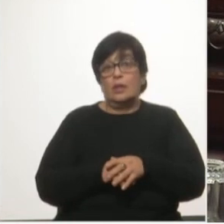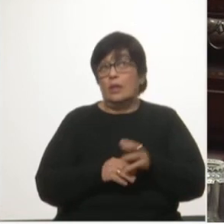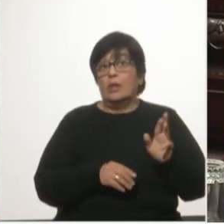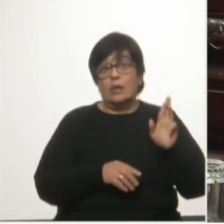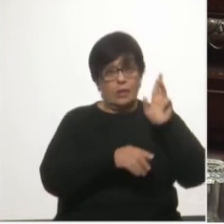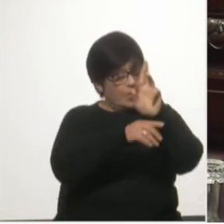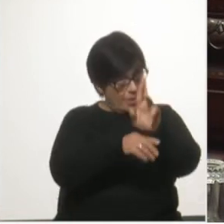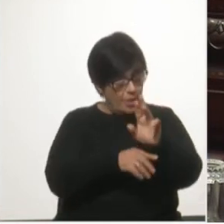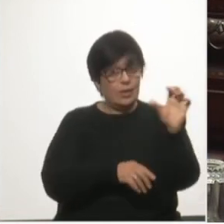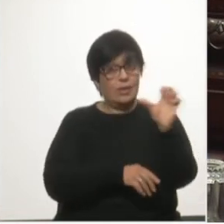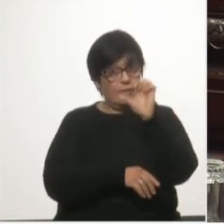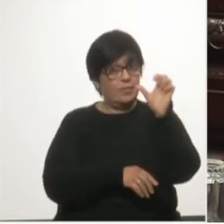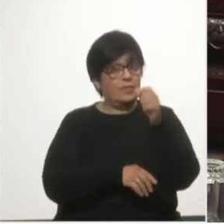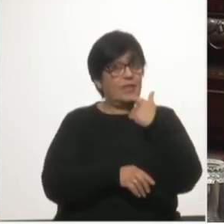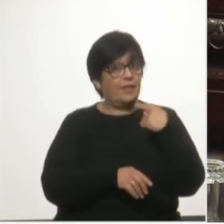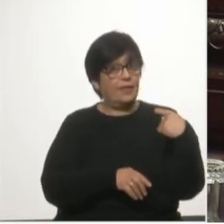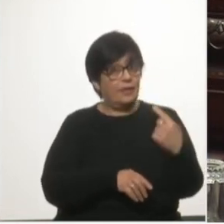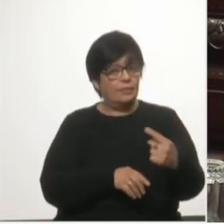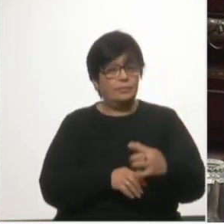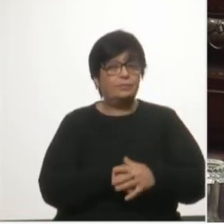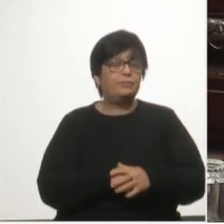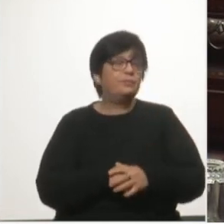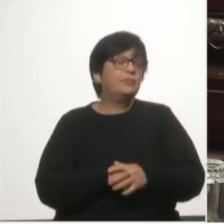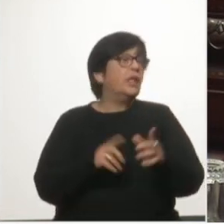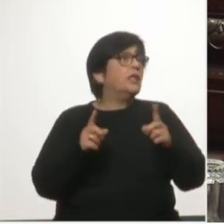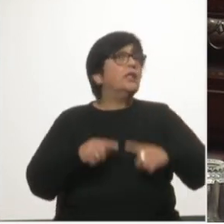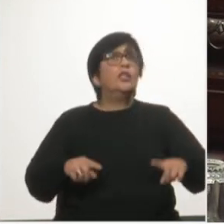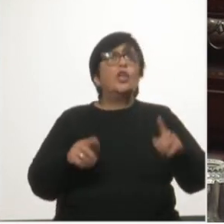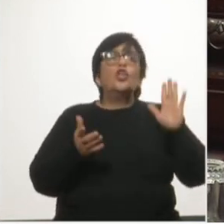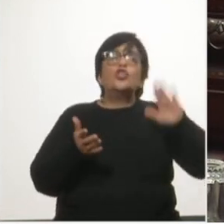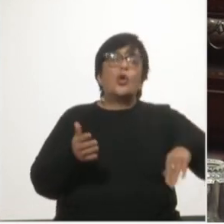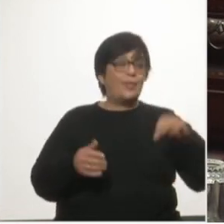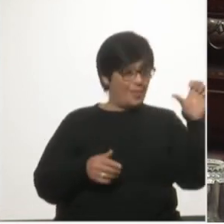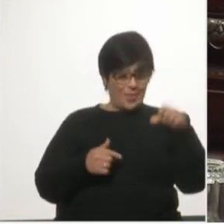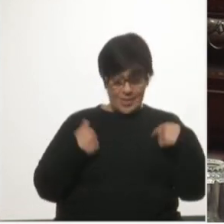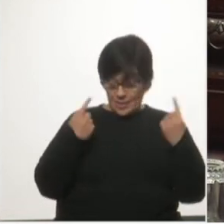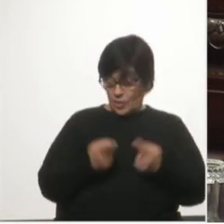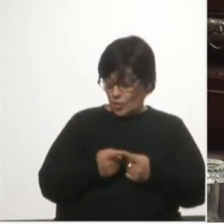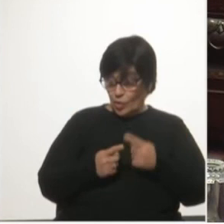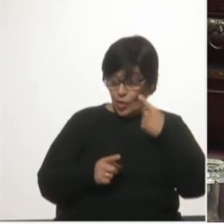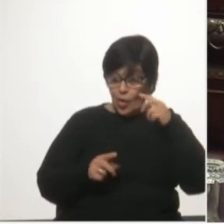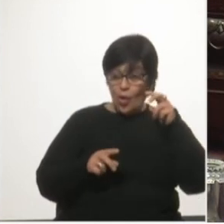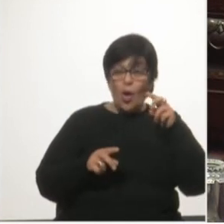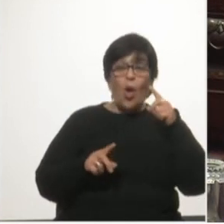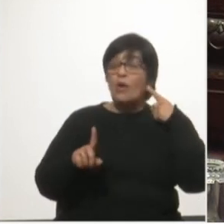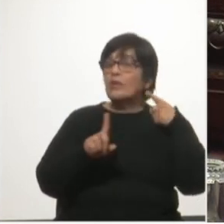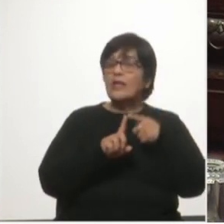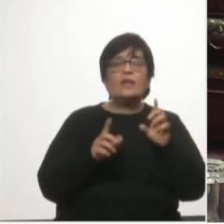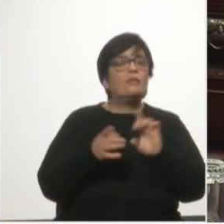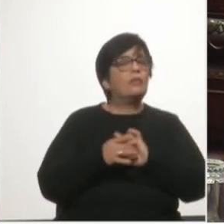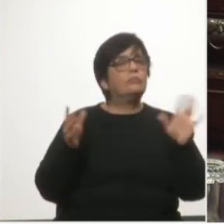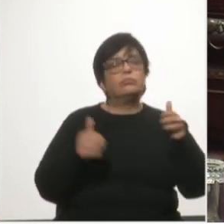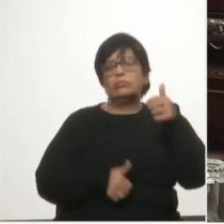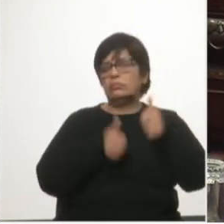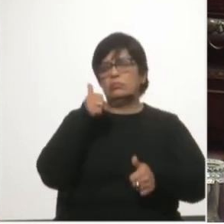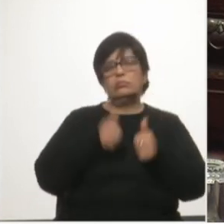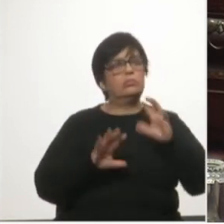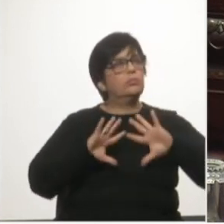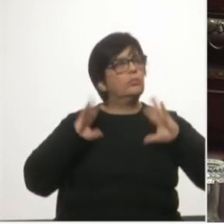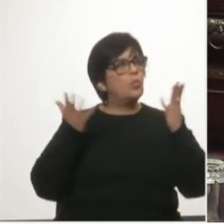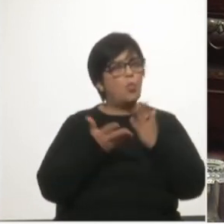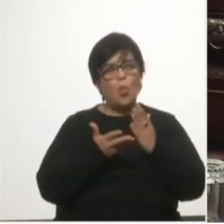representante de una empresa nos dijo en lo que respecta a mi compañía siempre se pretende la libre competencia en los puertos del mundo